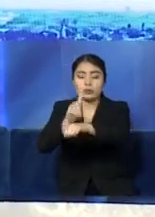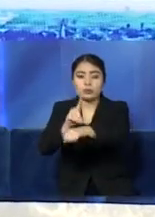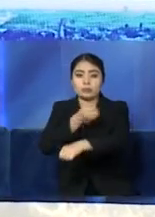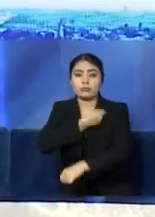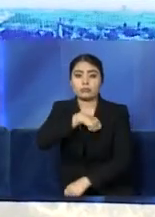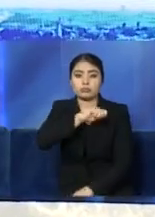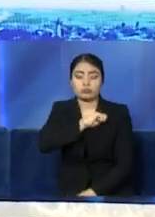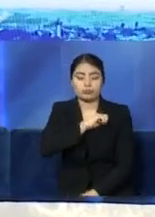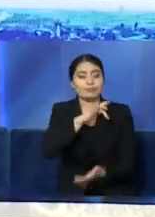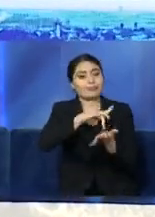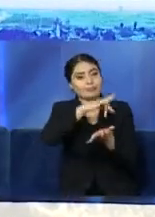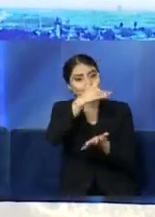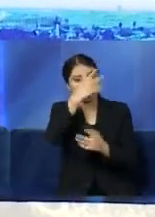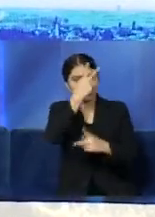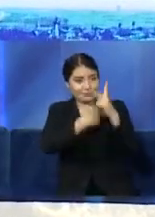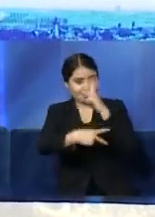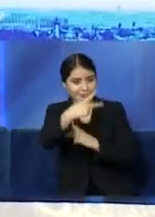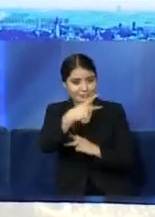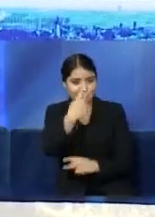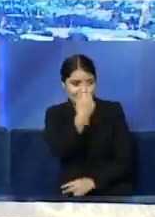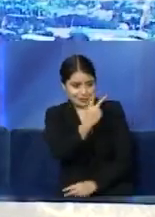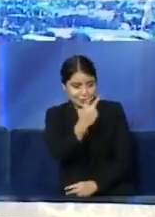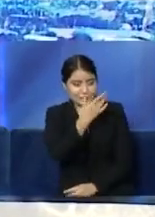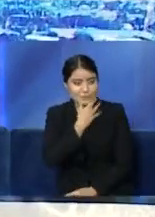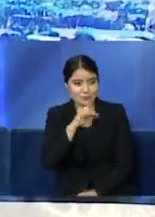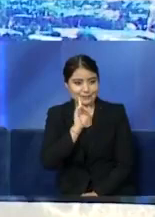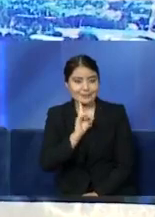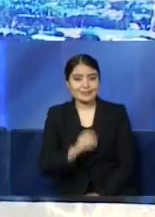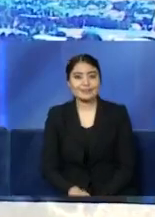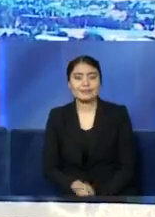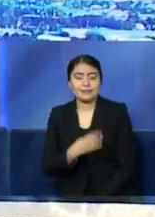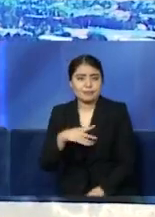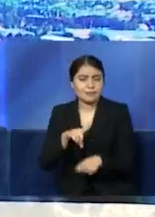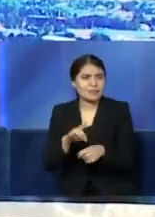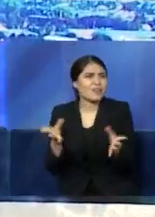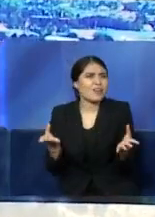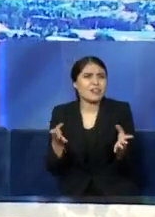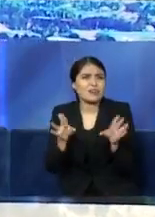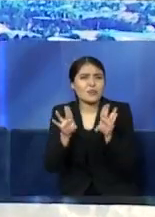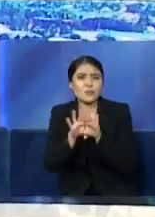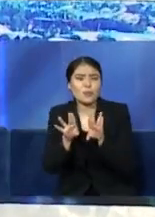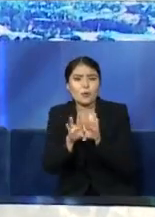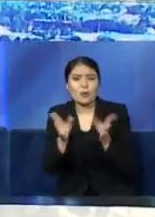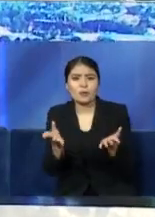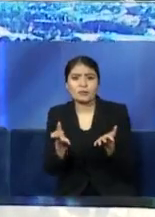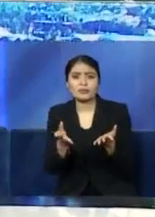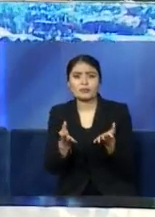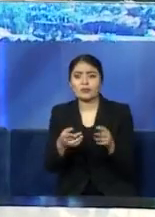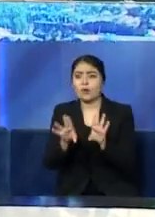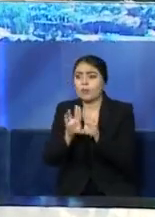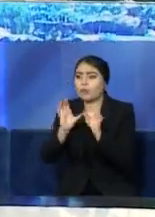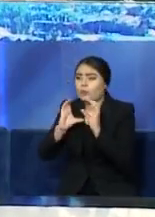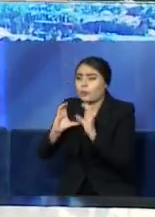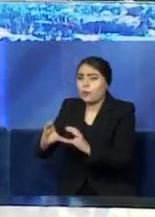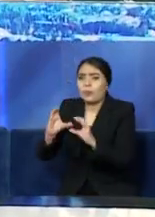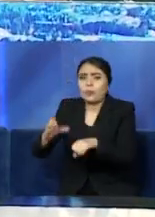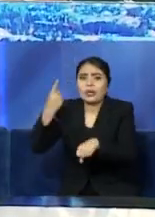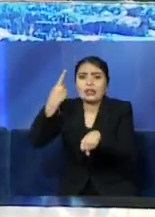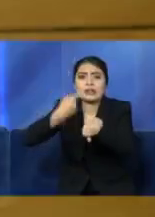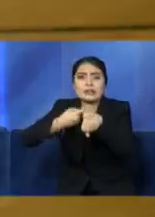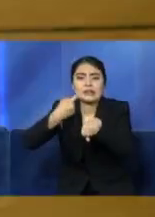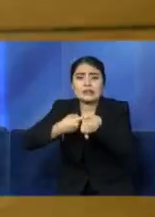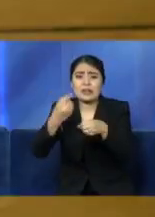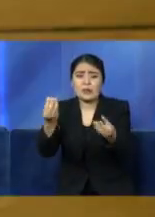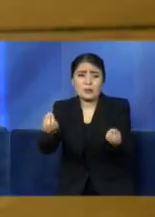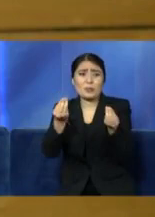estar con nosotros y gracias José Antonio. Buenos días. Buenos días. ¿Cómo de pronto lidiar con la enfermedad? ¿Con toda esta cantidad